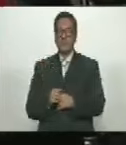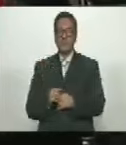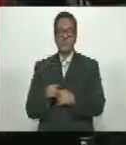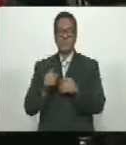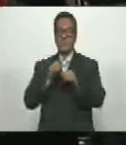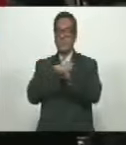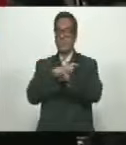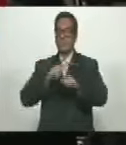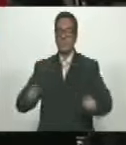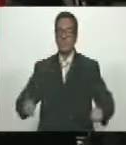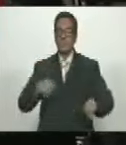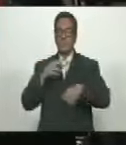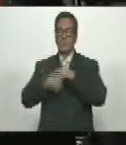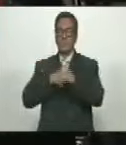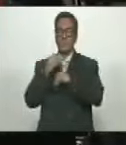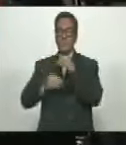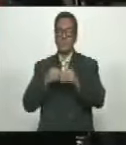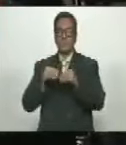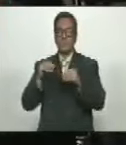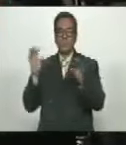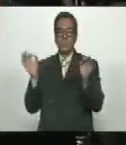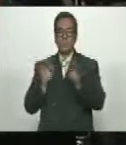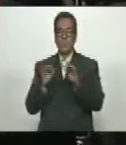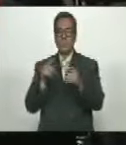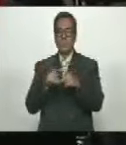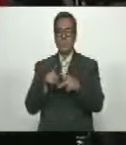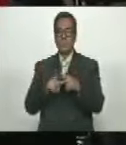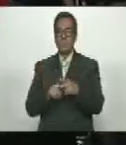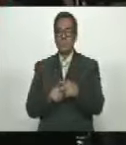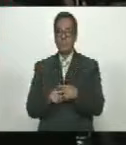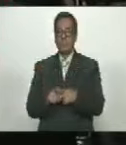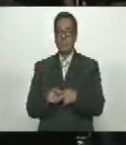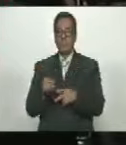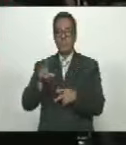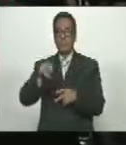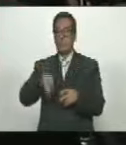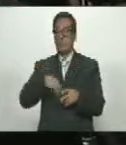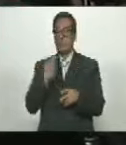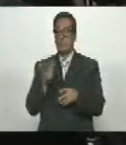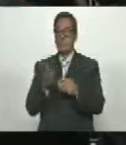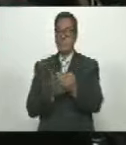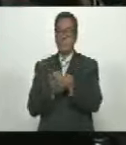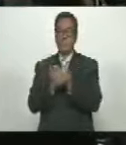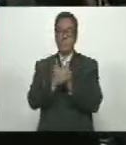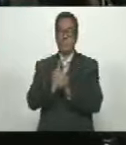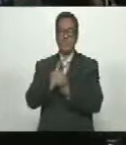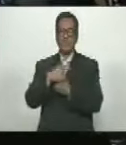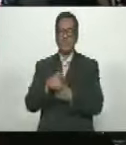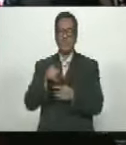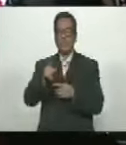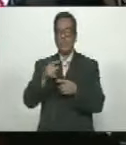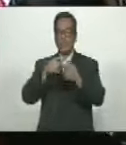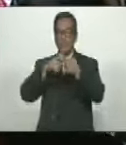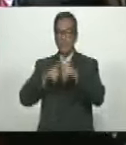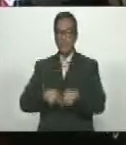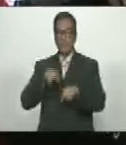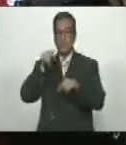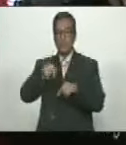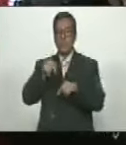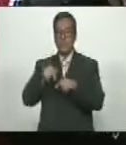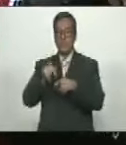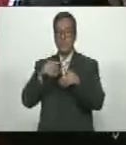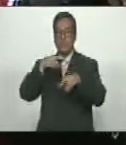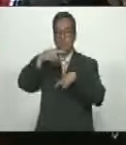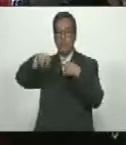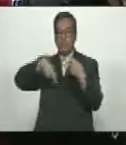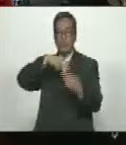imposible hacerlo, injustificable incluso. No podemos ocultar que los presupuestos de esta